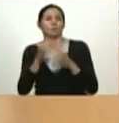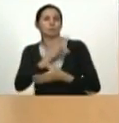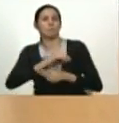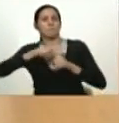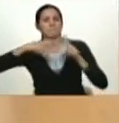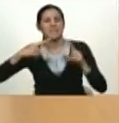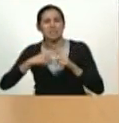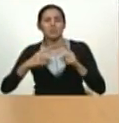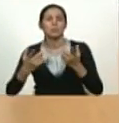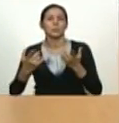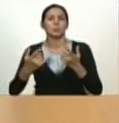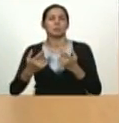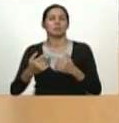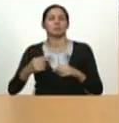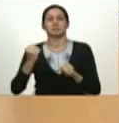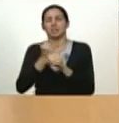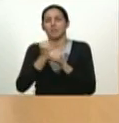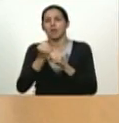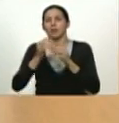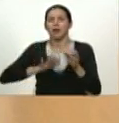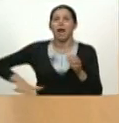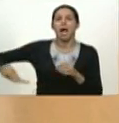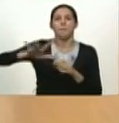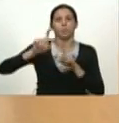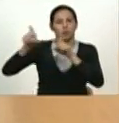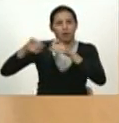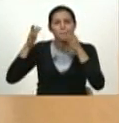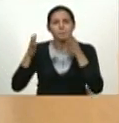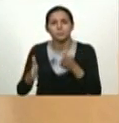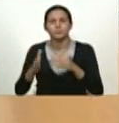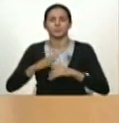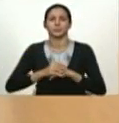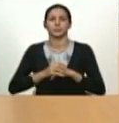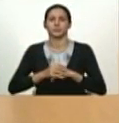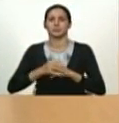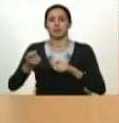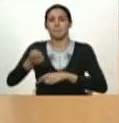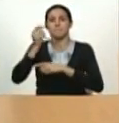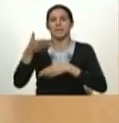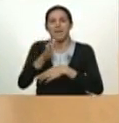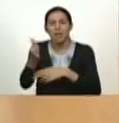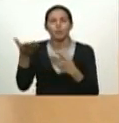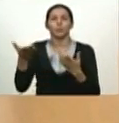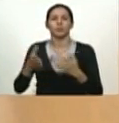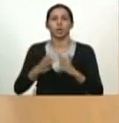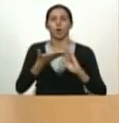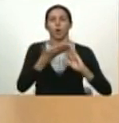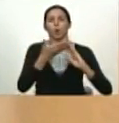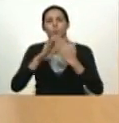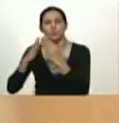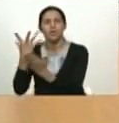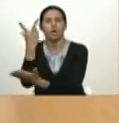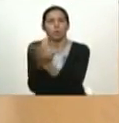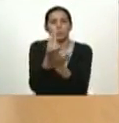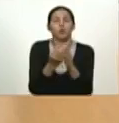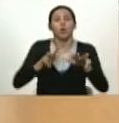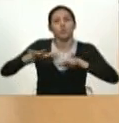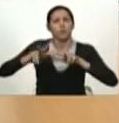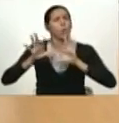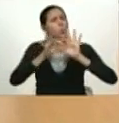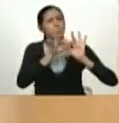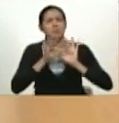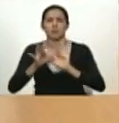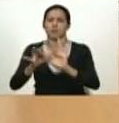a los campesinos a los pescadores a los movimientos populares a las comunas a las VCH unidades Bolívar